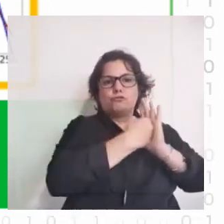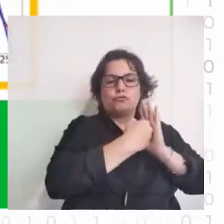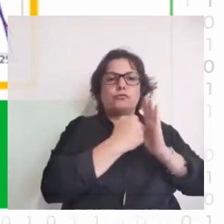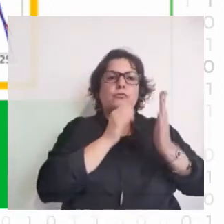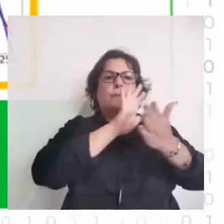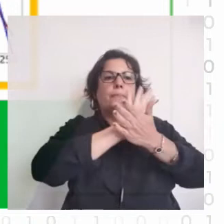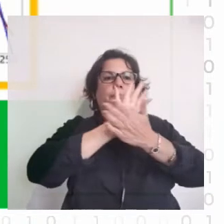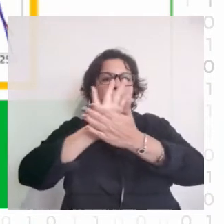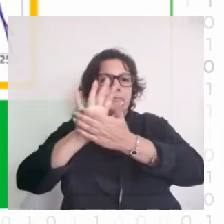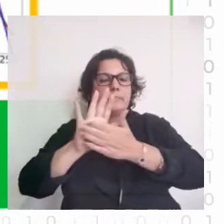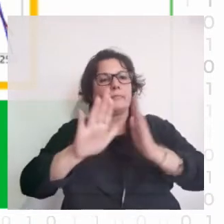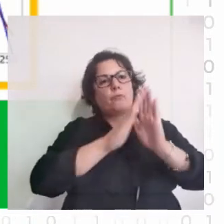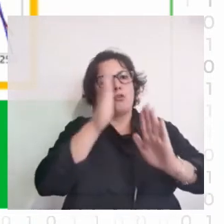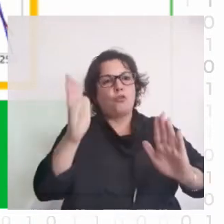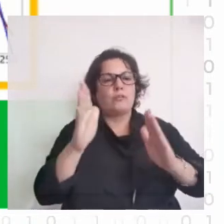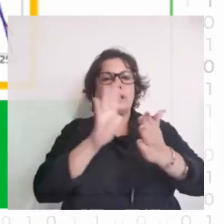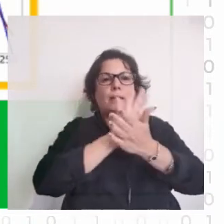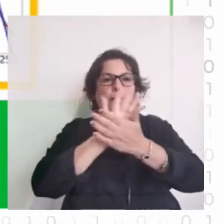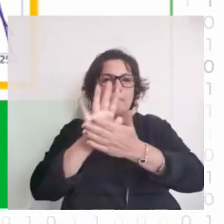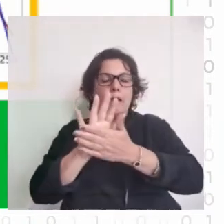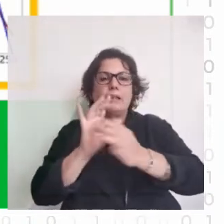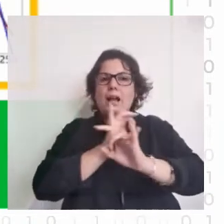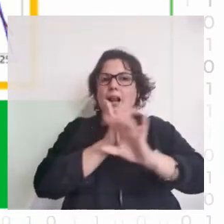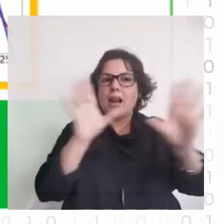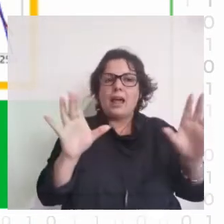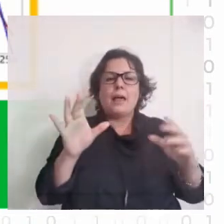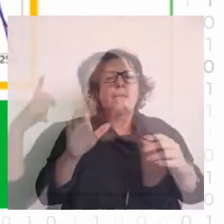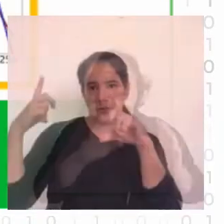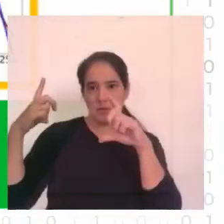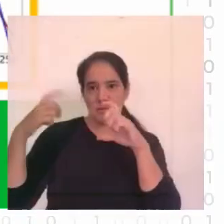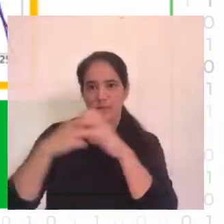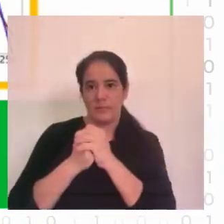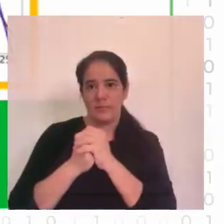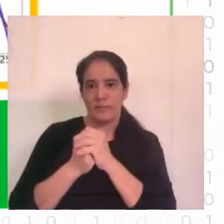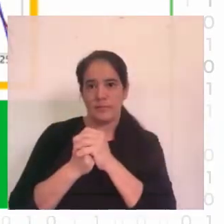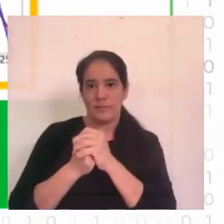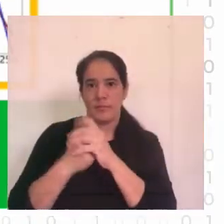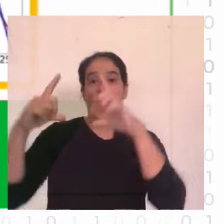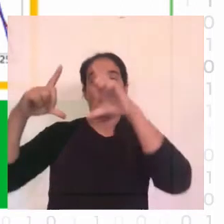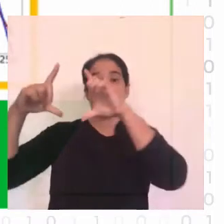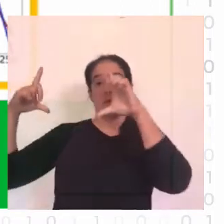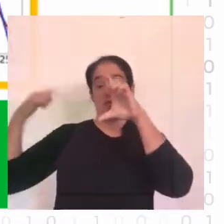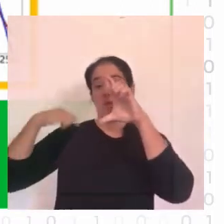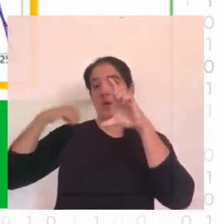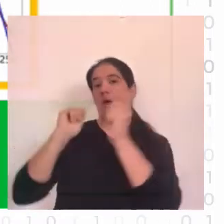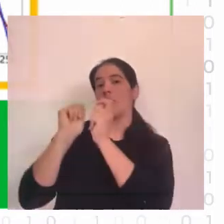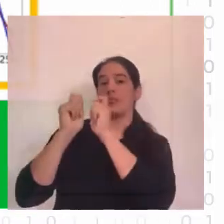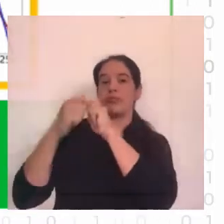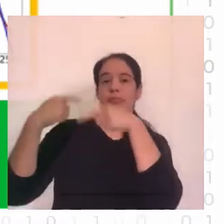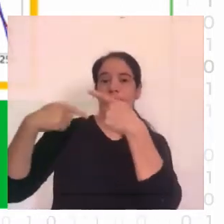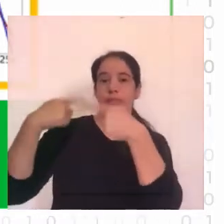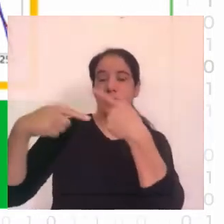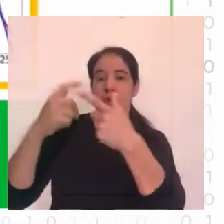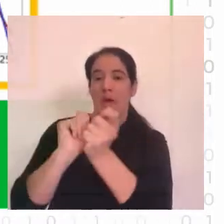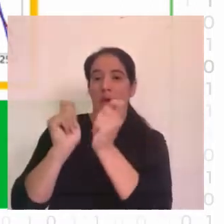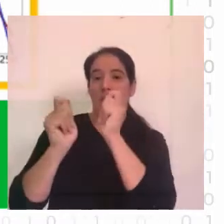imagen. Esta imagen claramente viene desde otro tipo de procesamiento, no tiene la misma historia digital que la imagen de